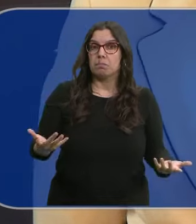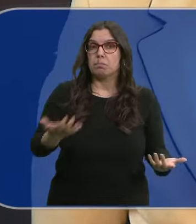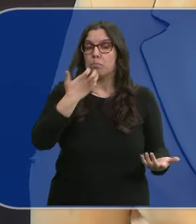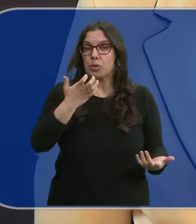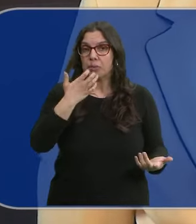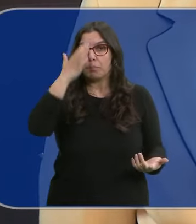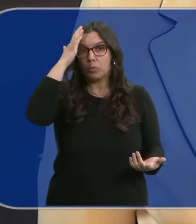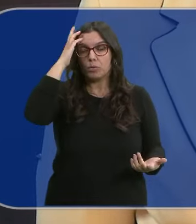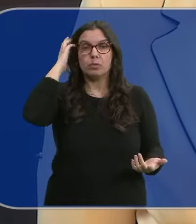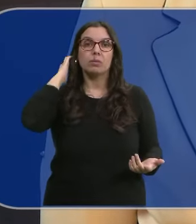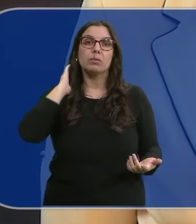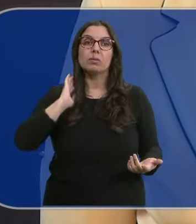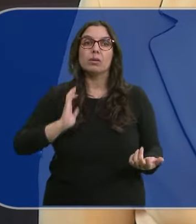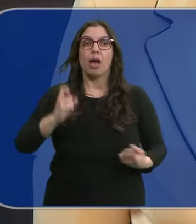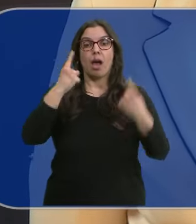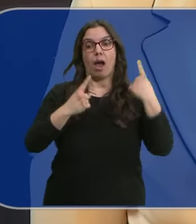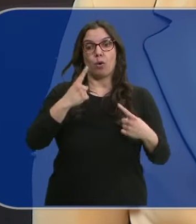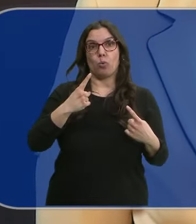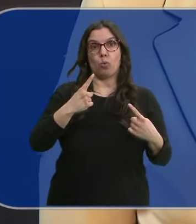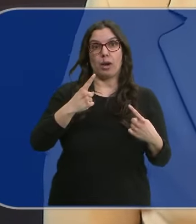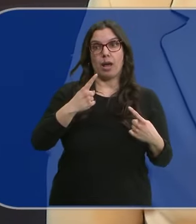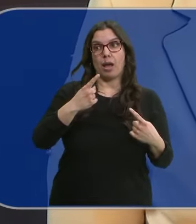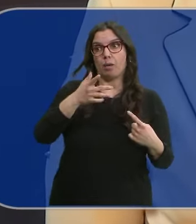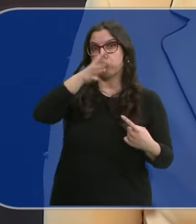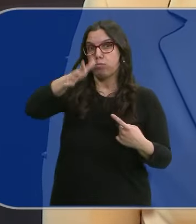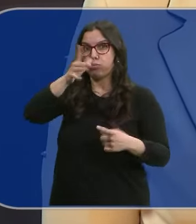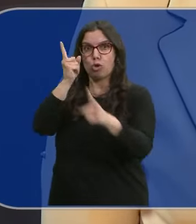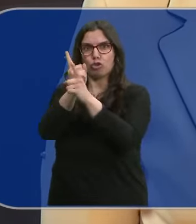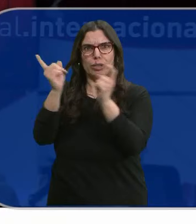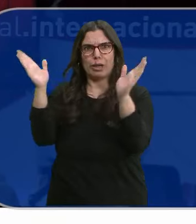acusaciones que ni siquiera realiza.